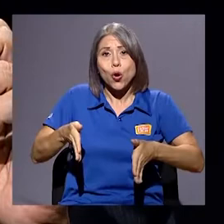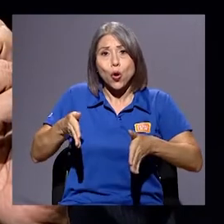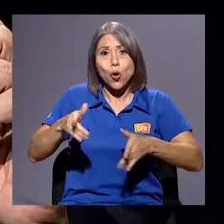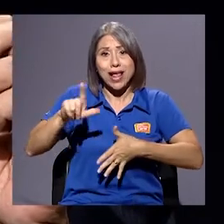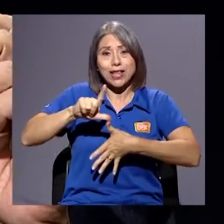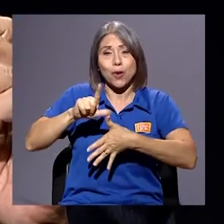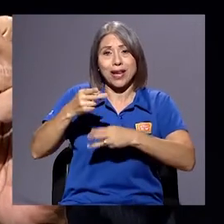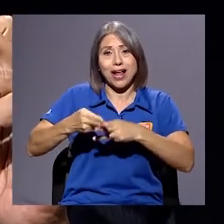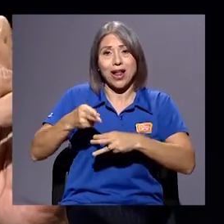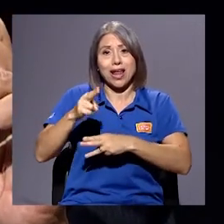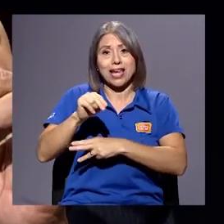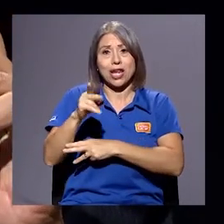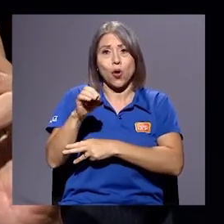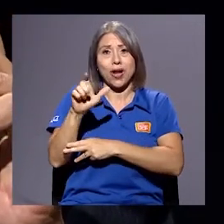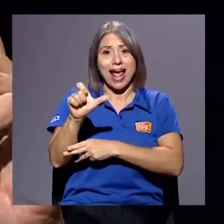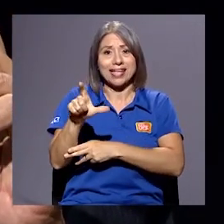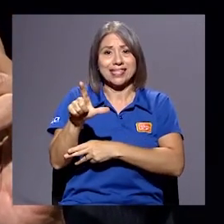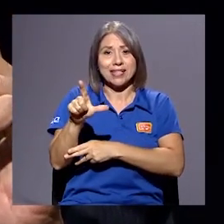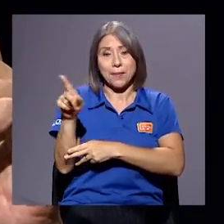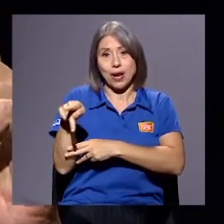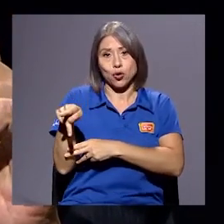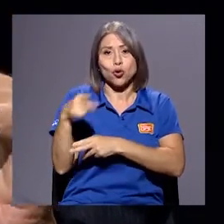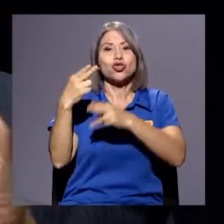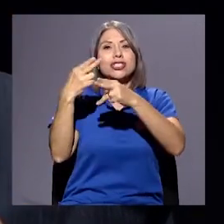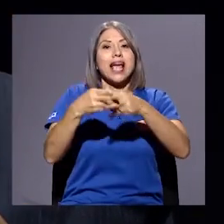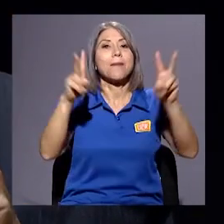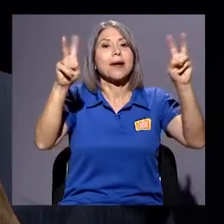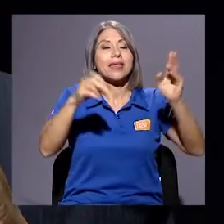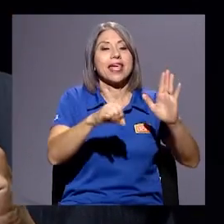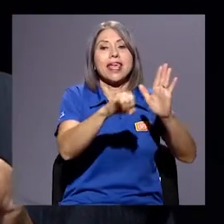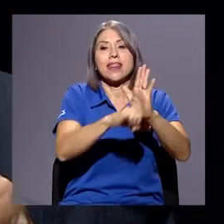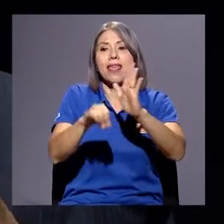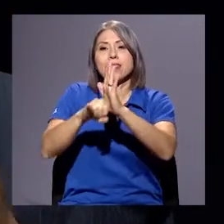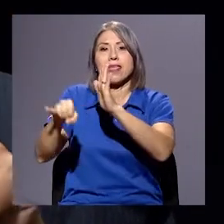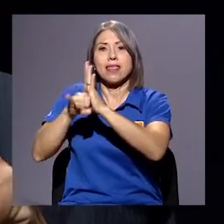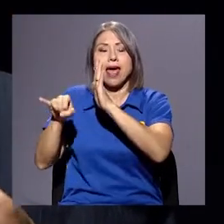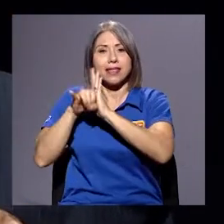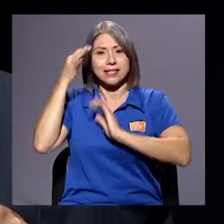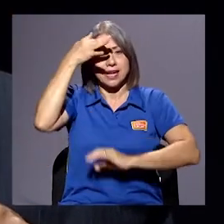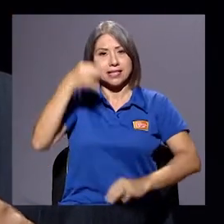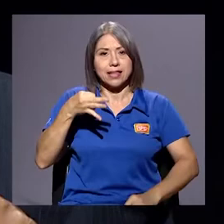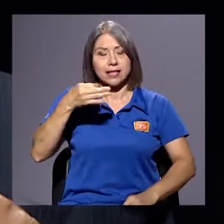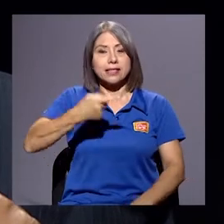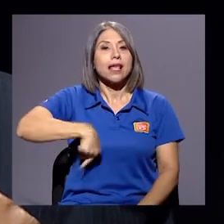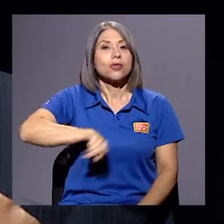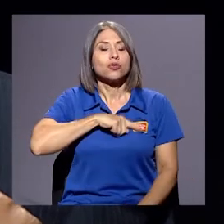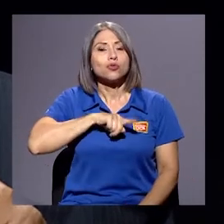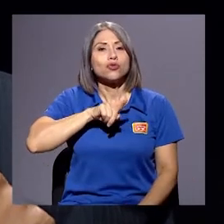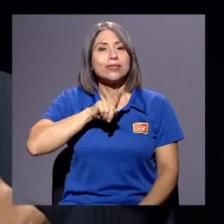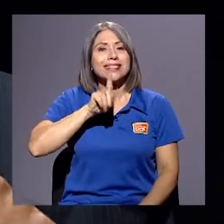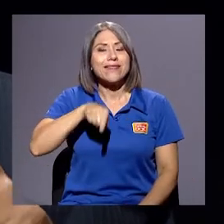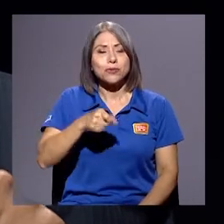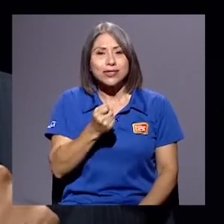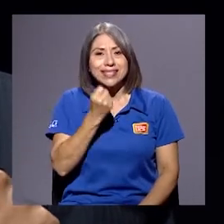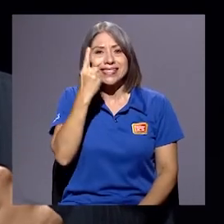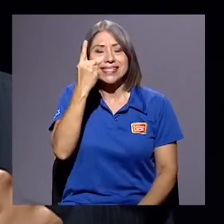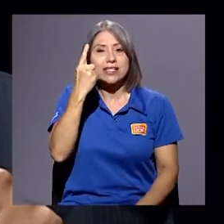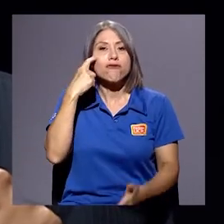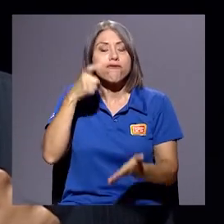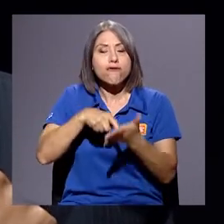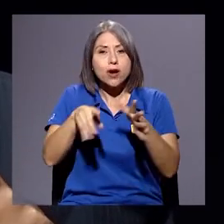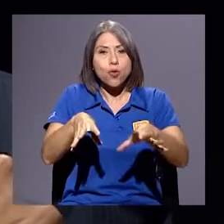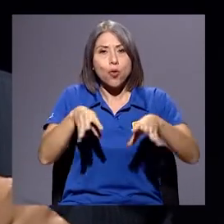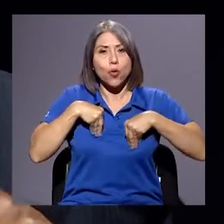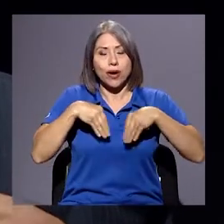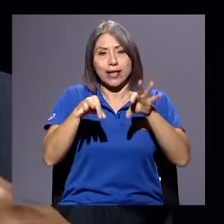las identidades creyentes. Y entonces tenemos que ir a entender y reconocer la importancia de esos